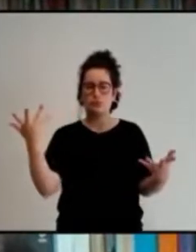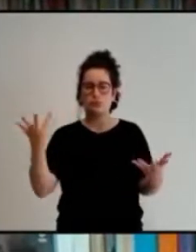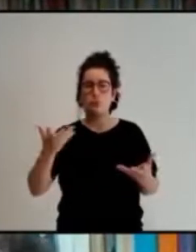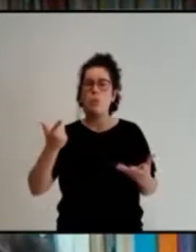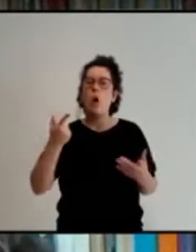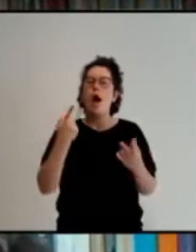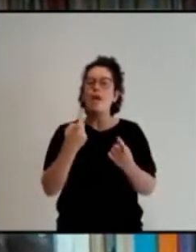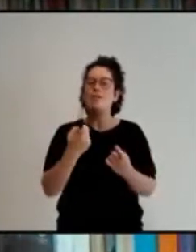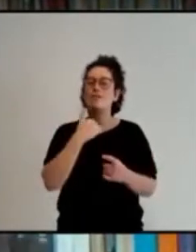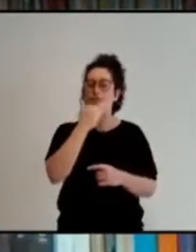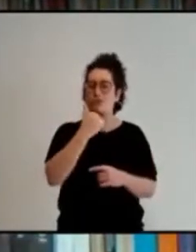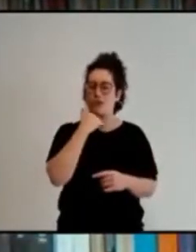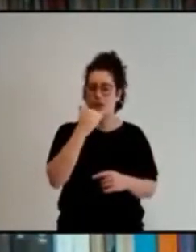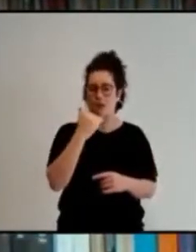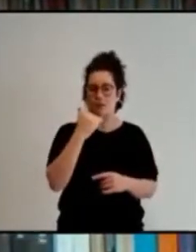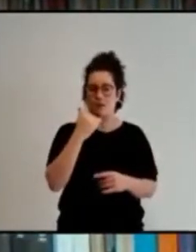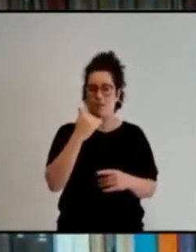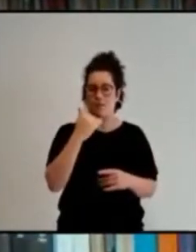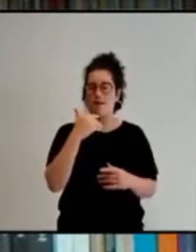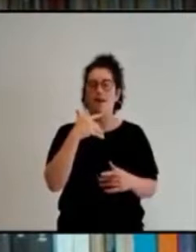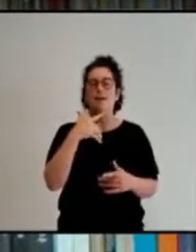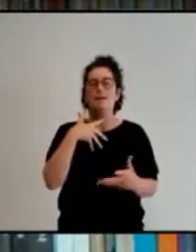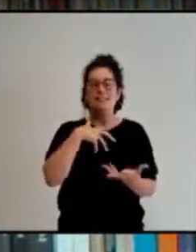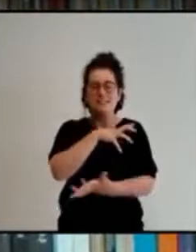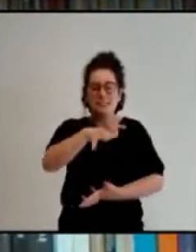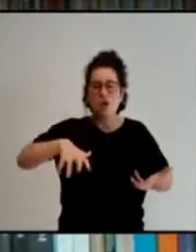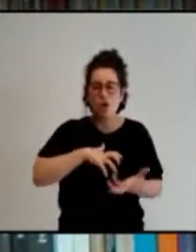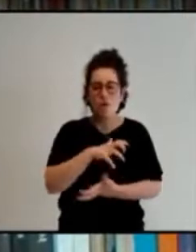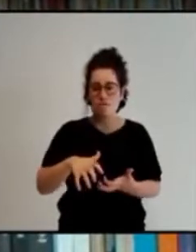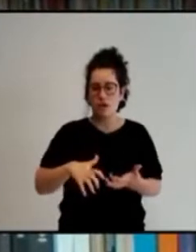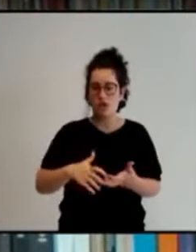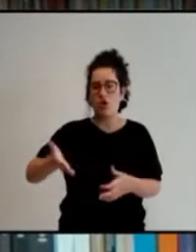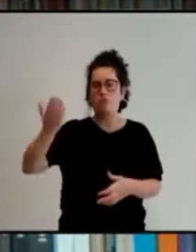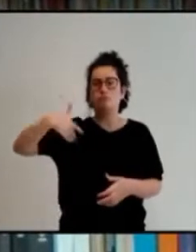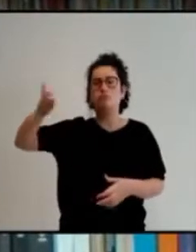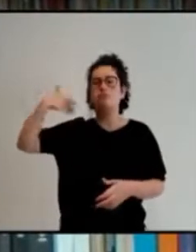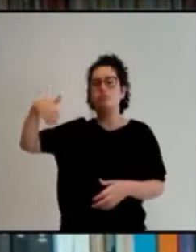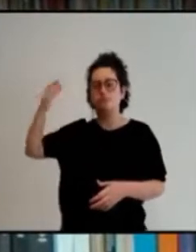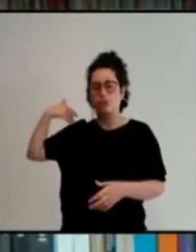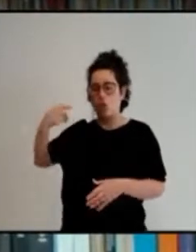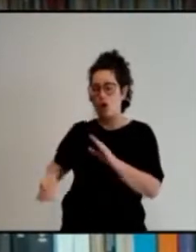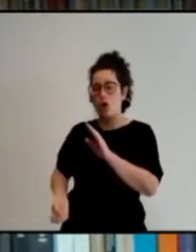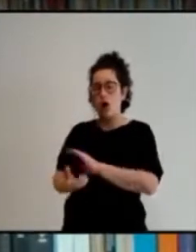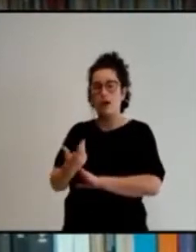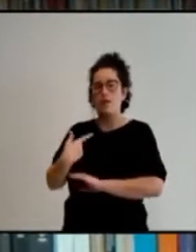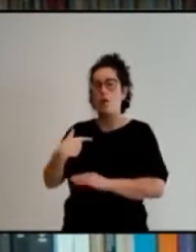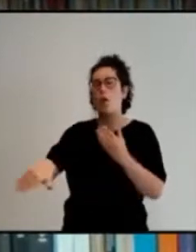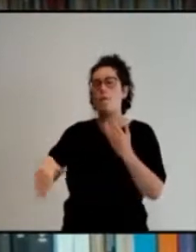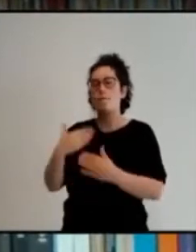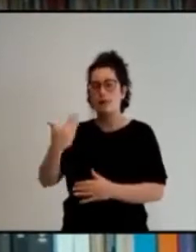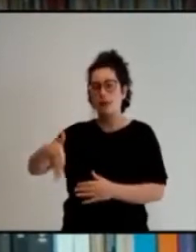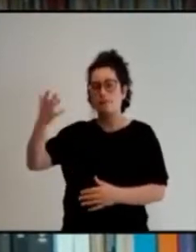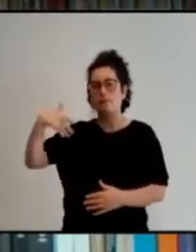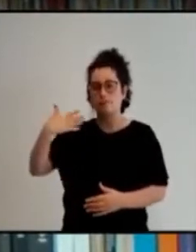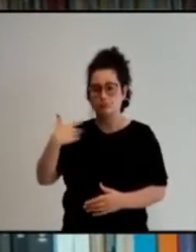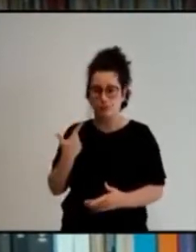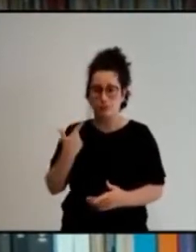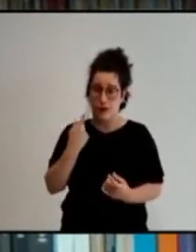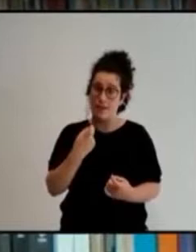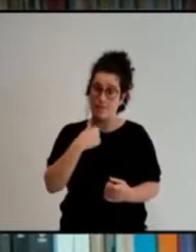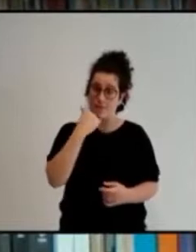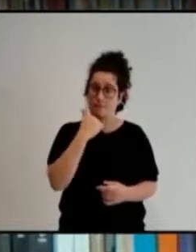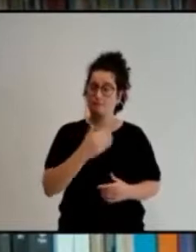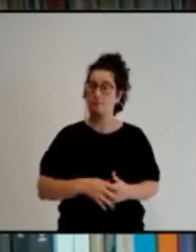conflicto y tratemos de cambiarlo. Entonces, como les decía, este año se entrega